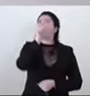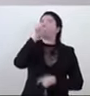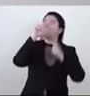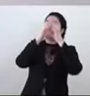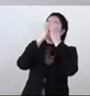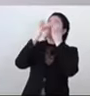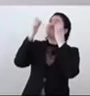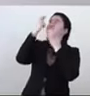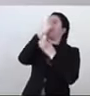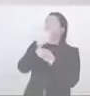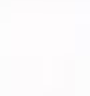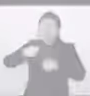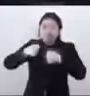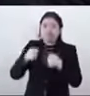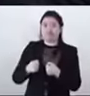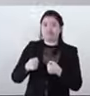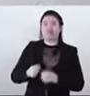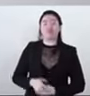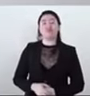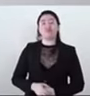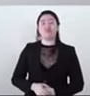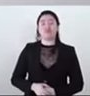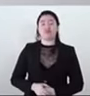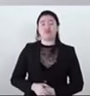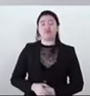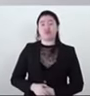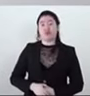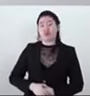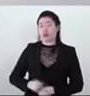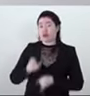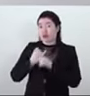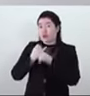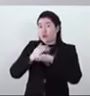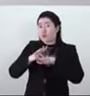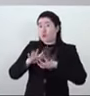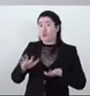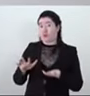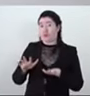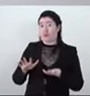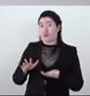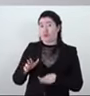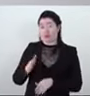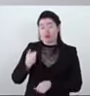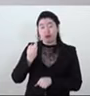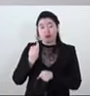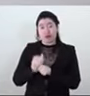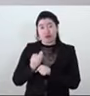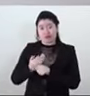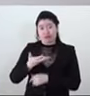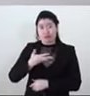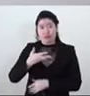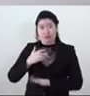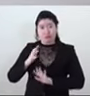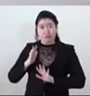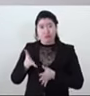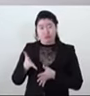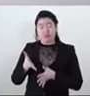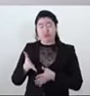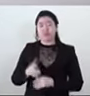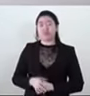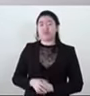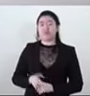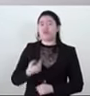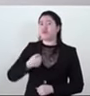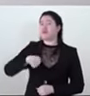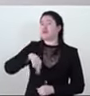del túnel de la Línea 12. Con la información con la que contamos al momento, hemos